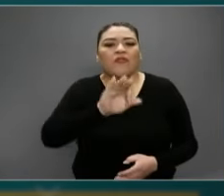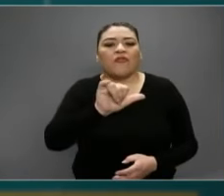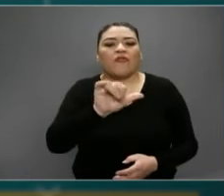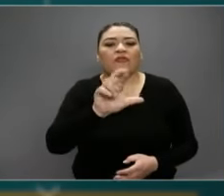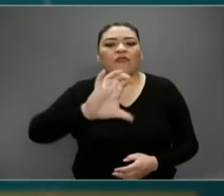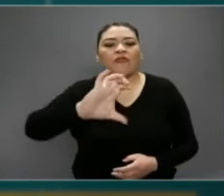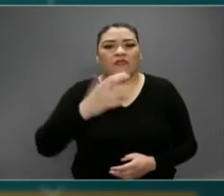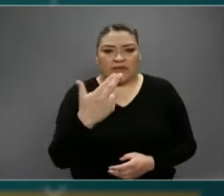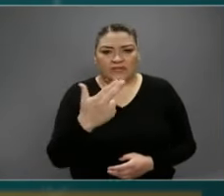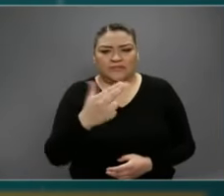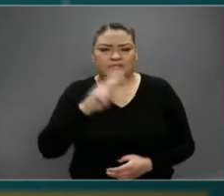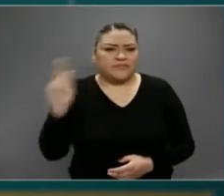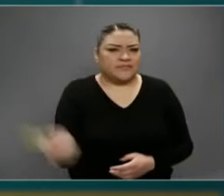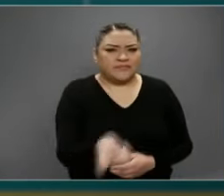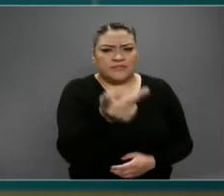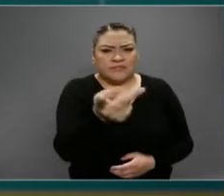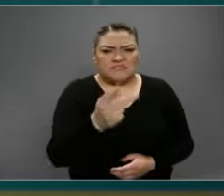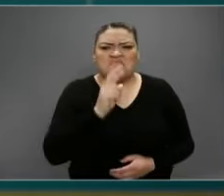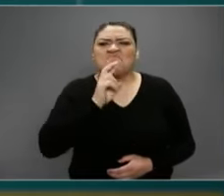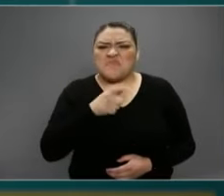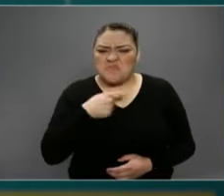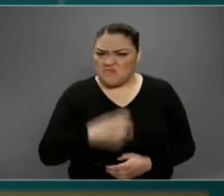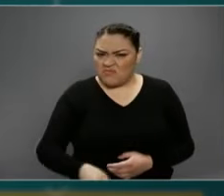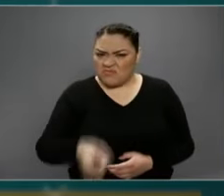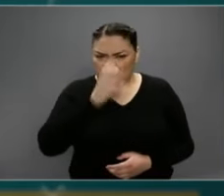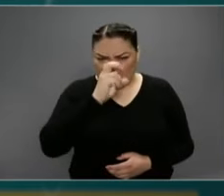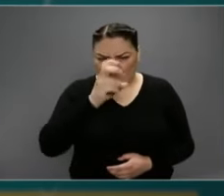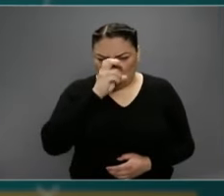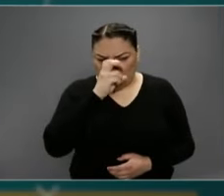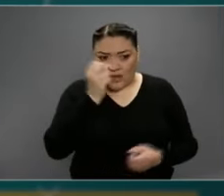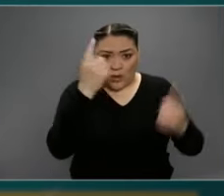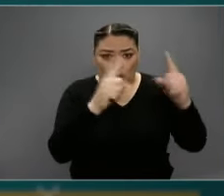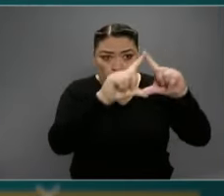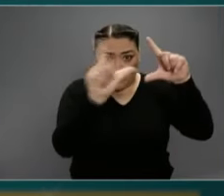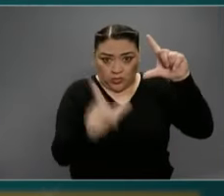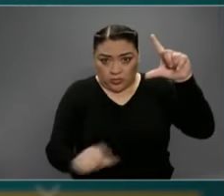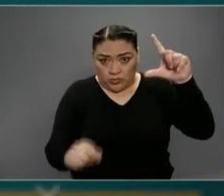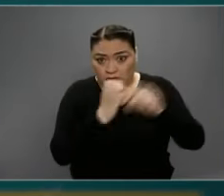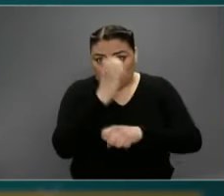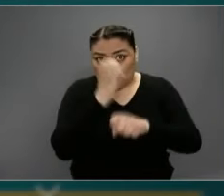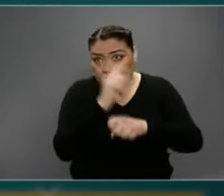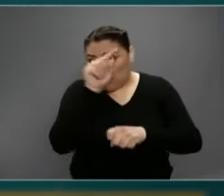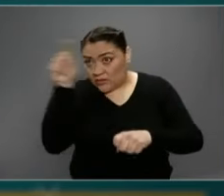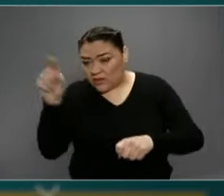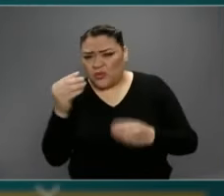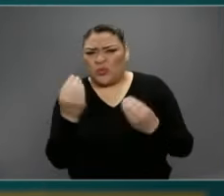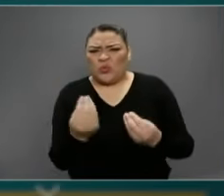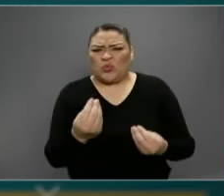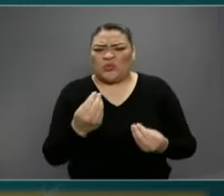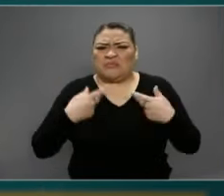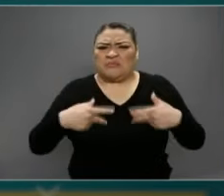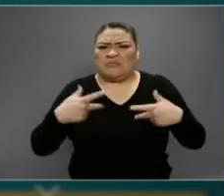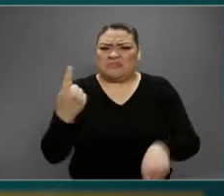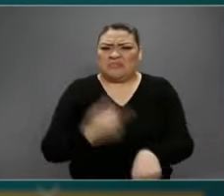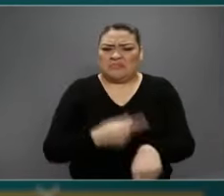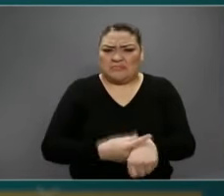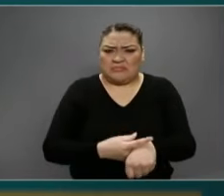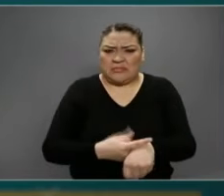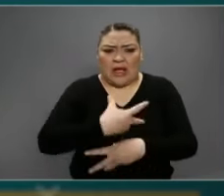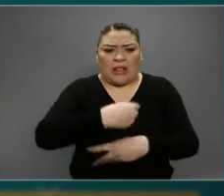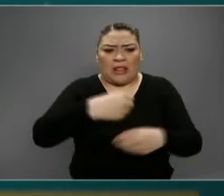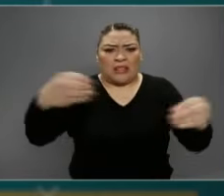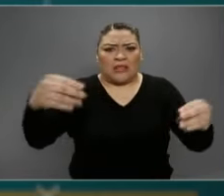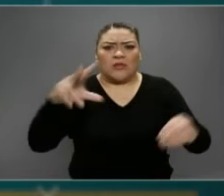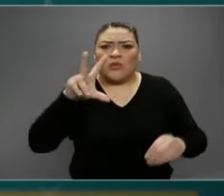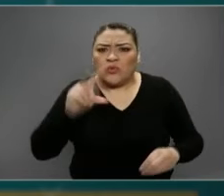pregunta, dice, ¿por qué no aplicar mano dura en los estados con más infectados para evitar que salgan y lleven el virus hacia